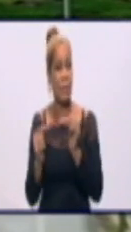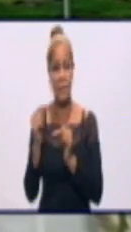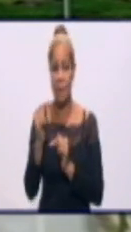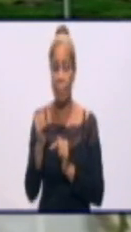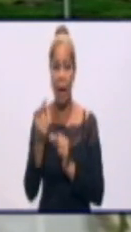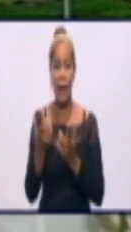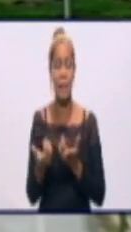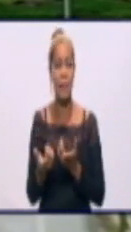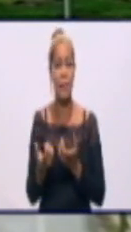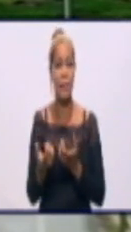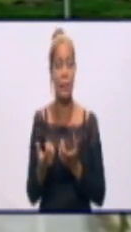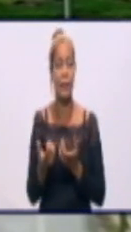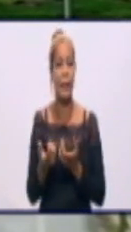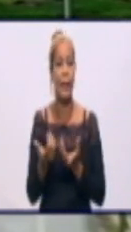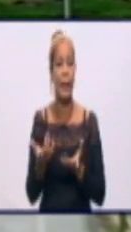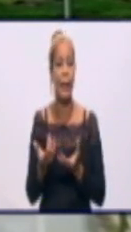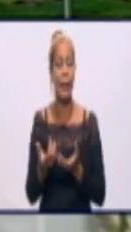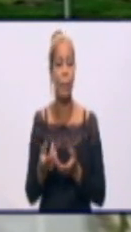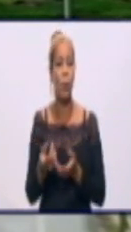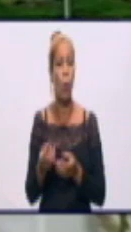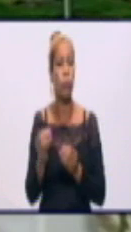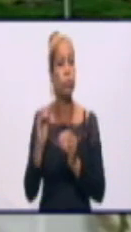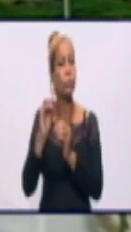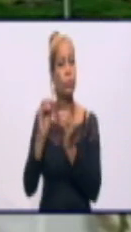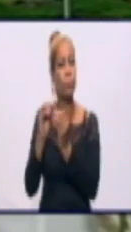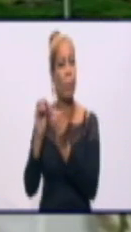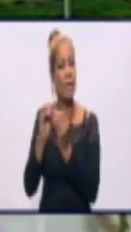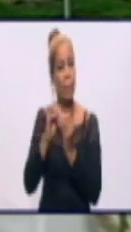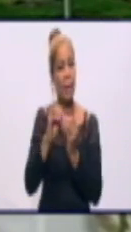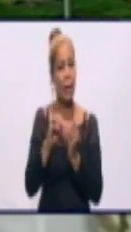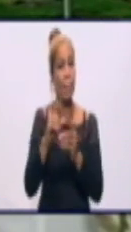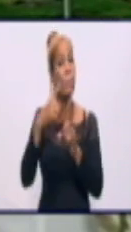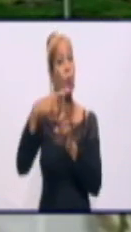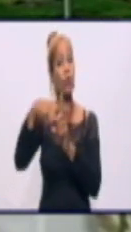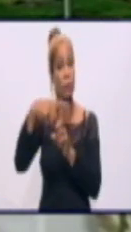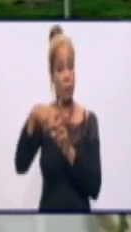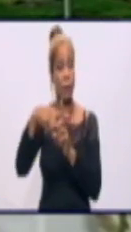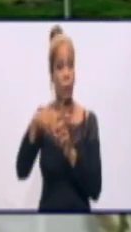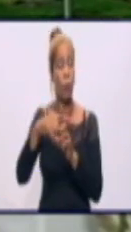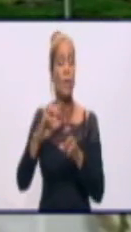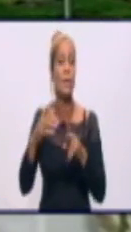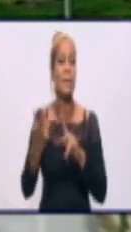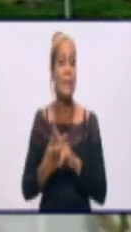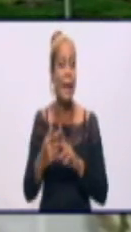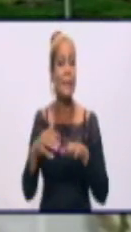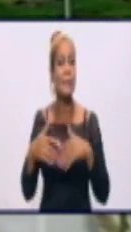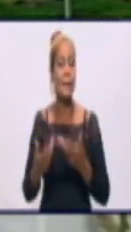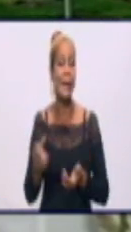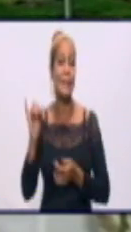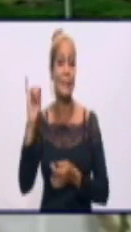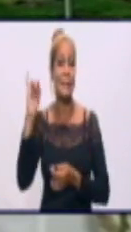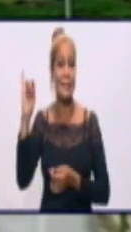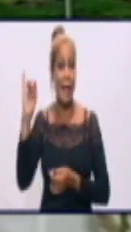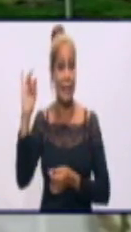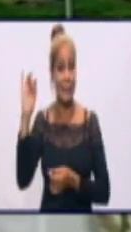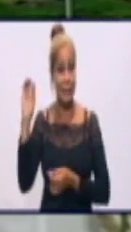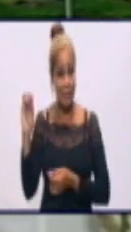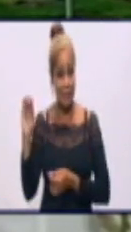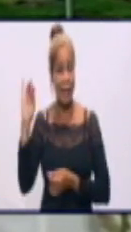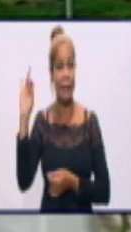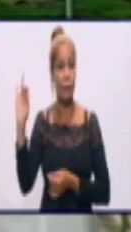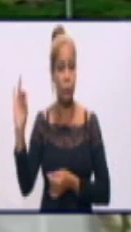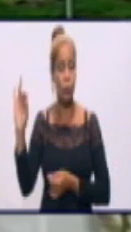que tienen los positivos. O sea, el hecho de que salgan positivos. Y es que 607 sospechosos